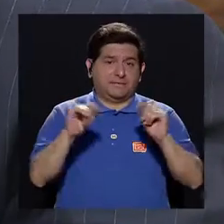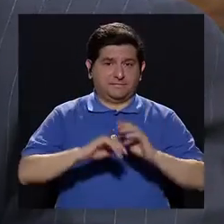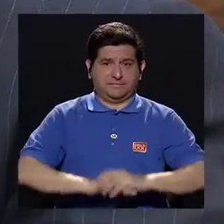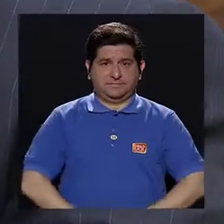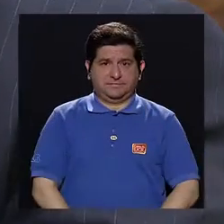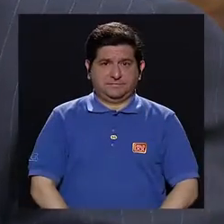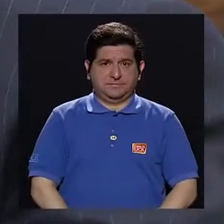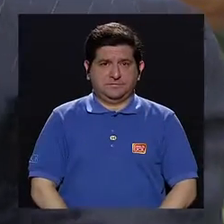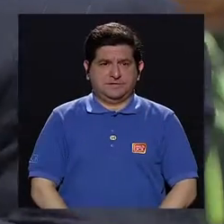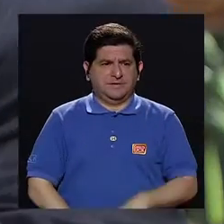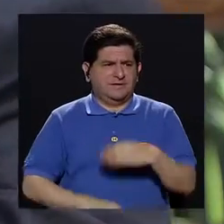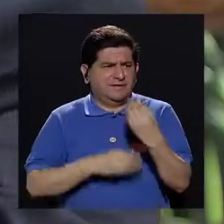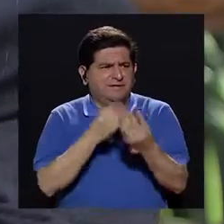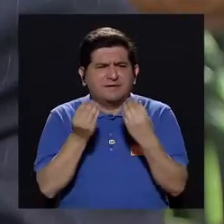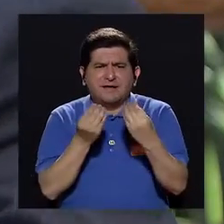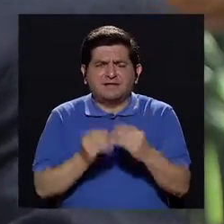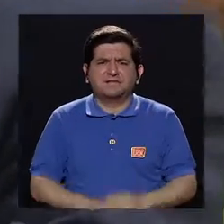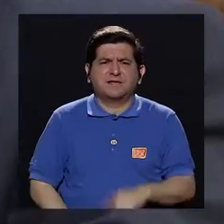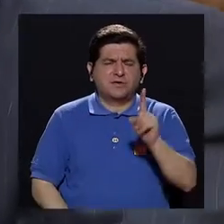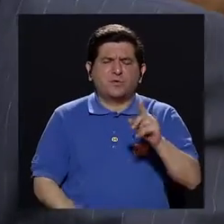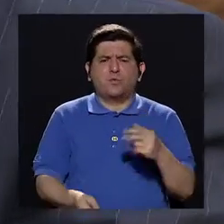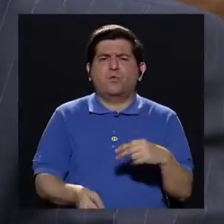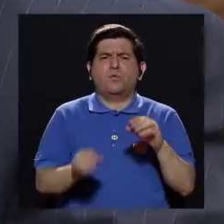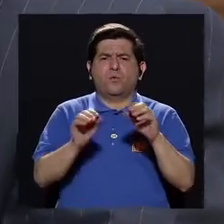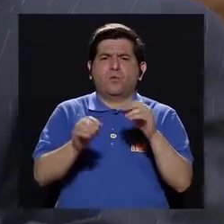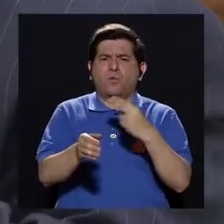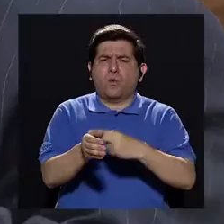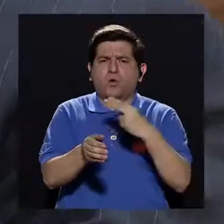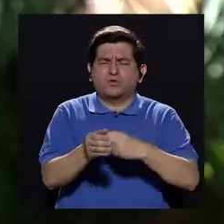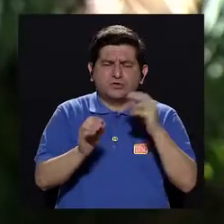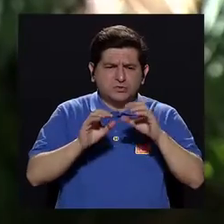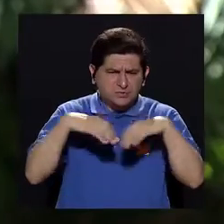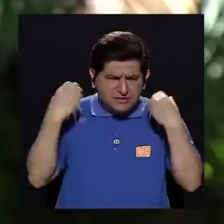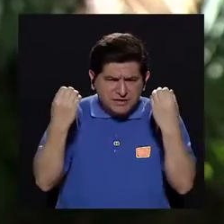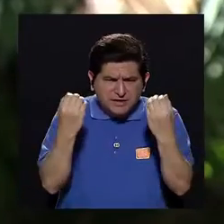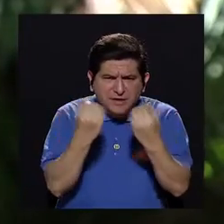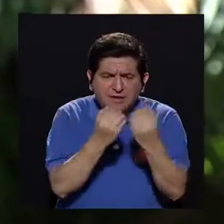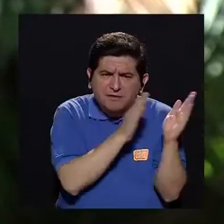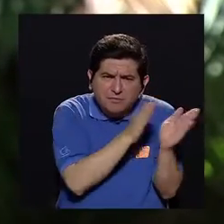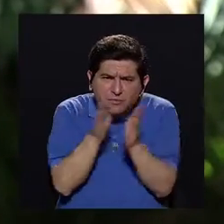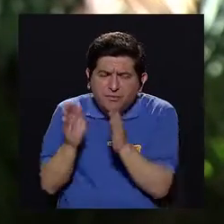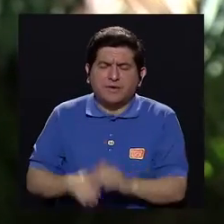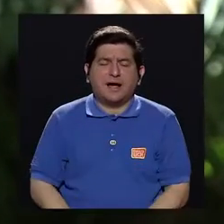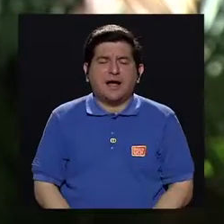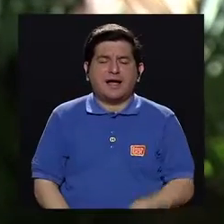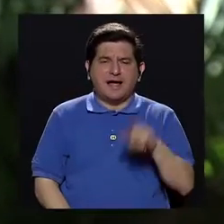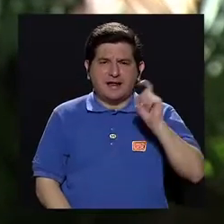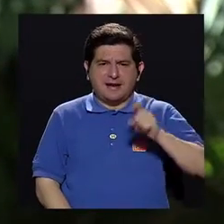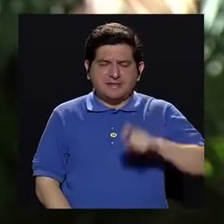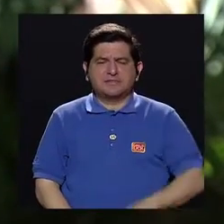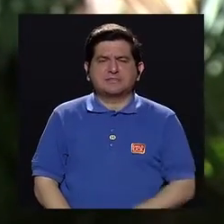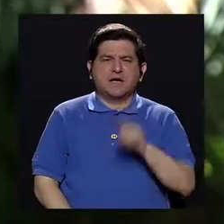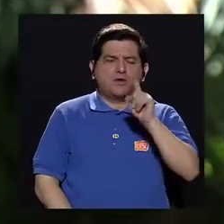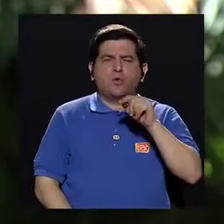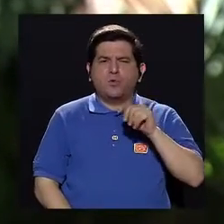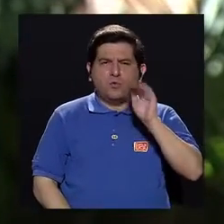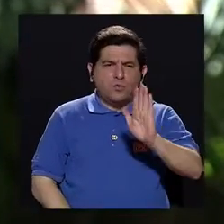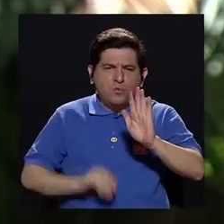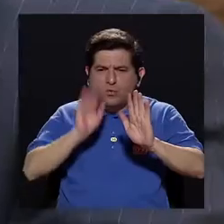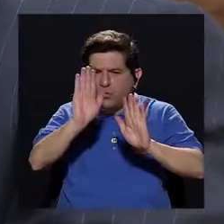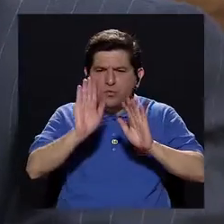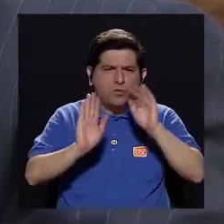¿cómo se hace para organizar un hospital? El hospital está organizado mediante un organigrama. Ese